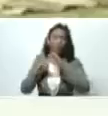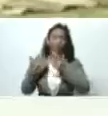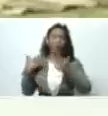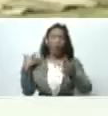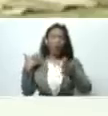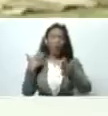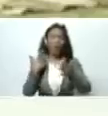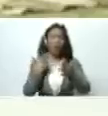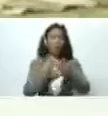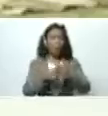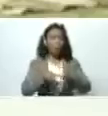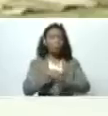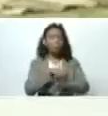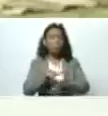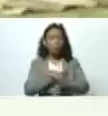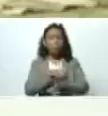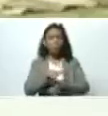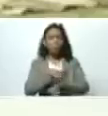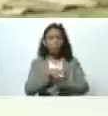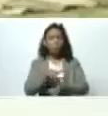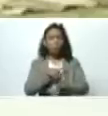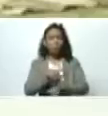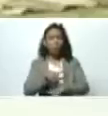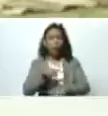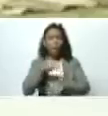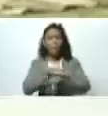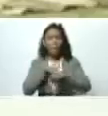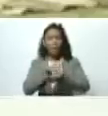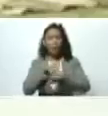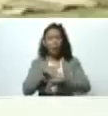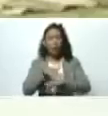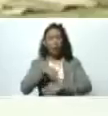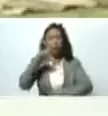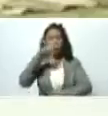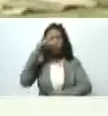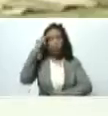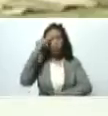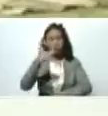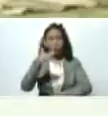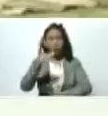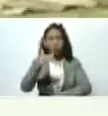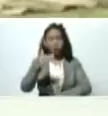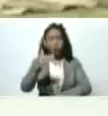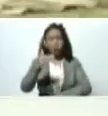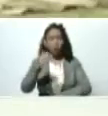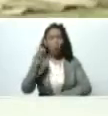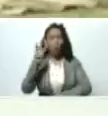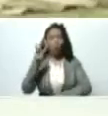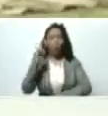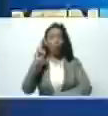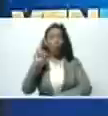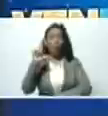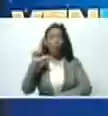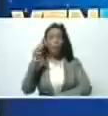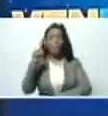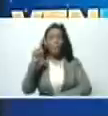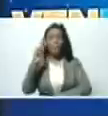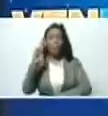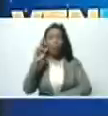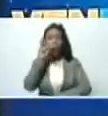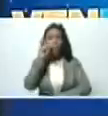el ministro coronel comandante Wilmar Castro Soteldo